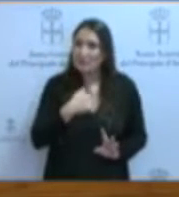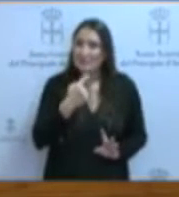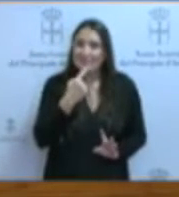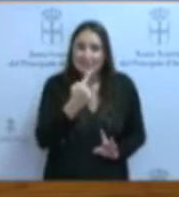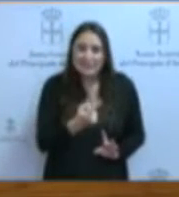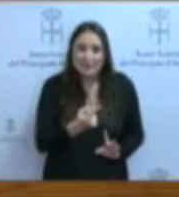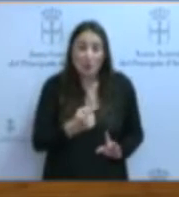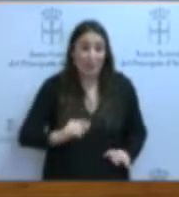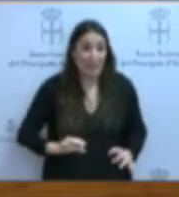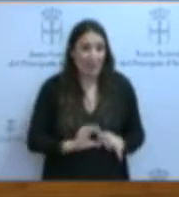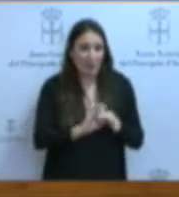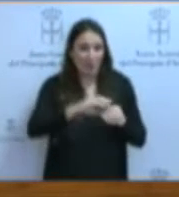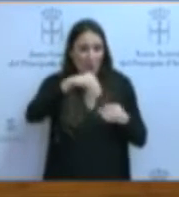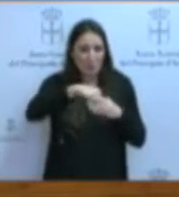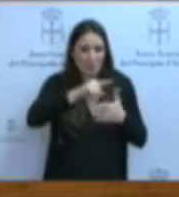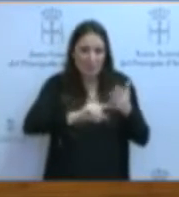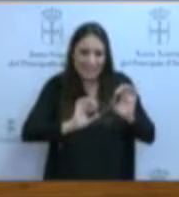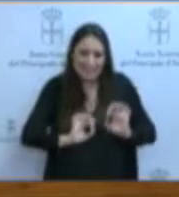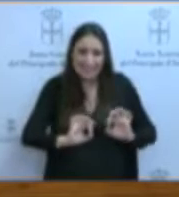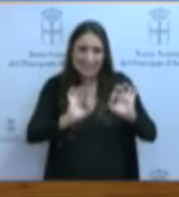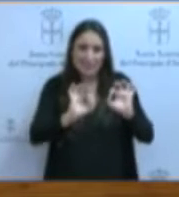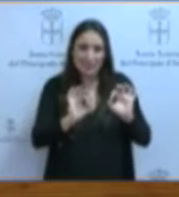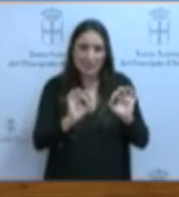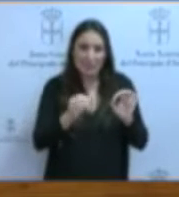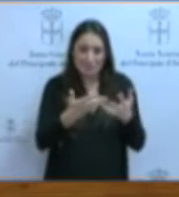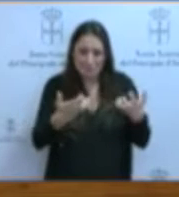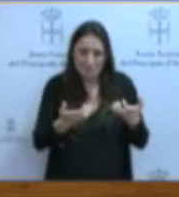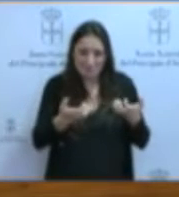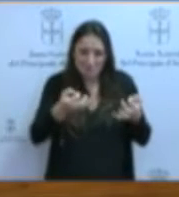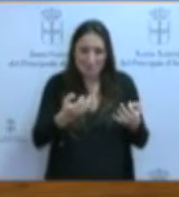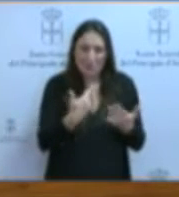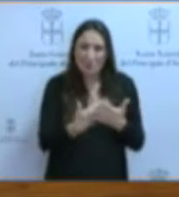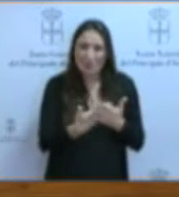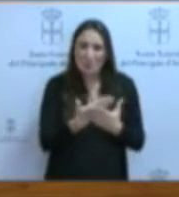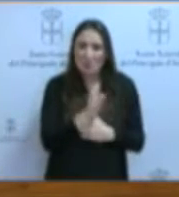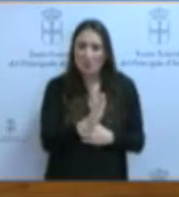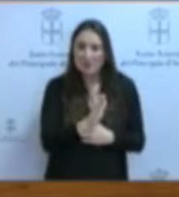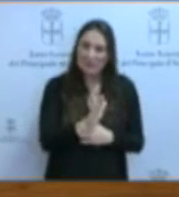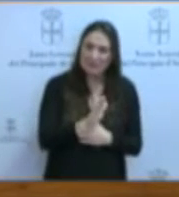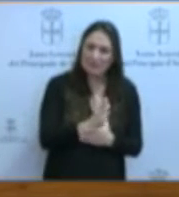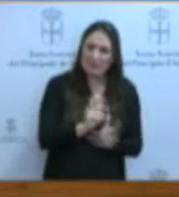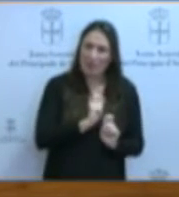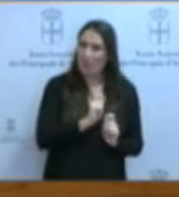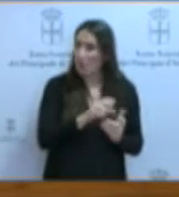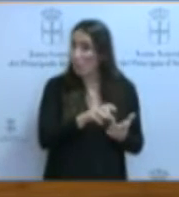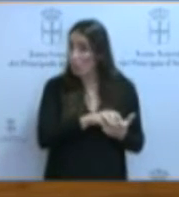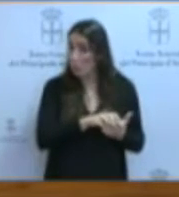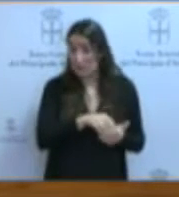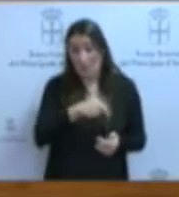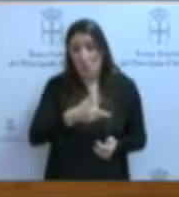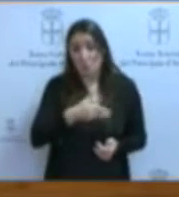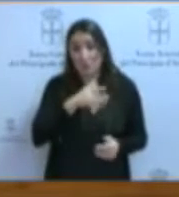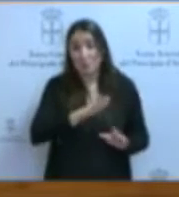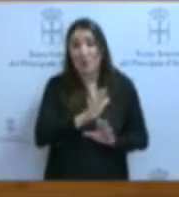refiere a la concreción o a la literalidad de la propuesta, nos genera muchas dudas. Y esto es importante porque, finalmente,